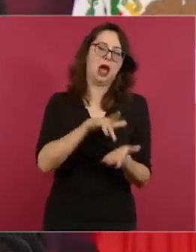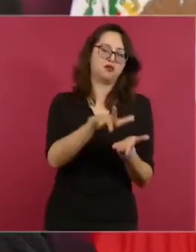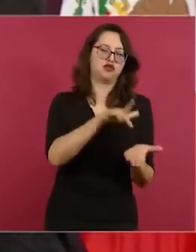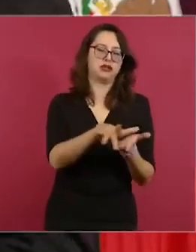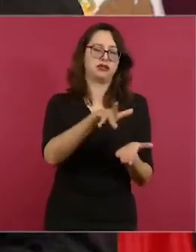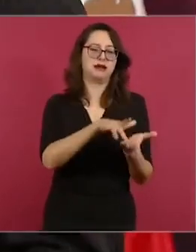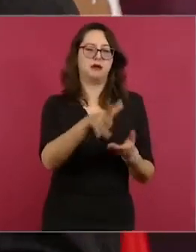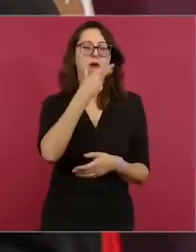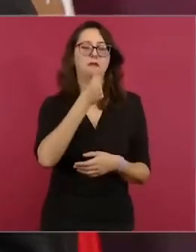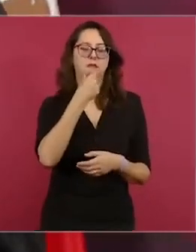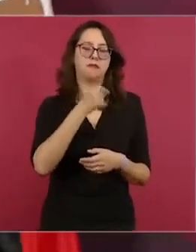Que me los preste.